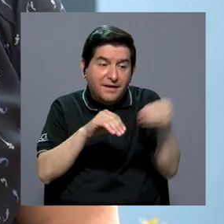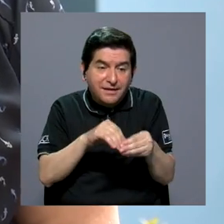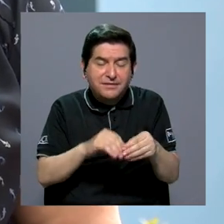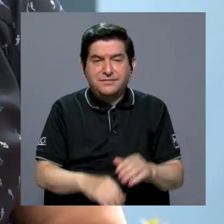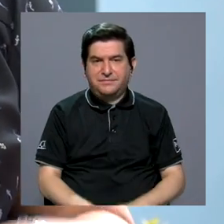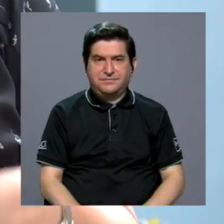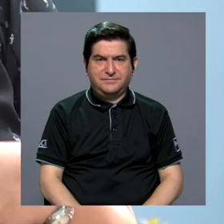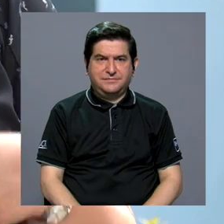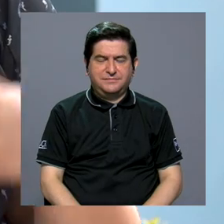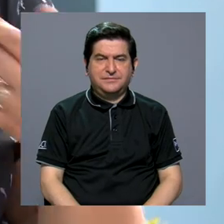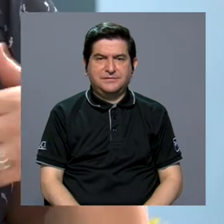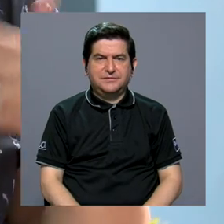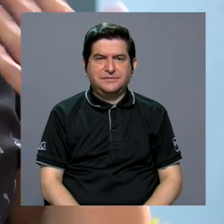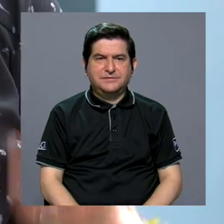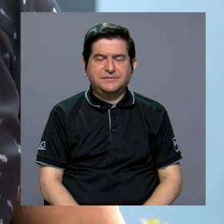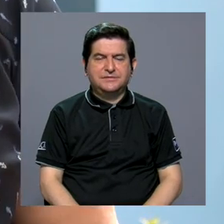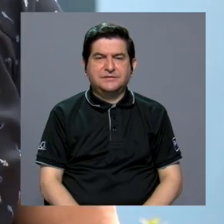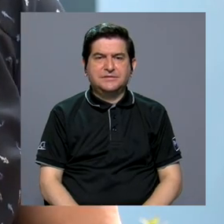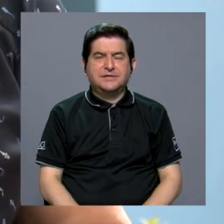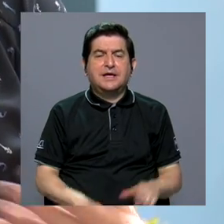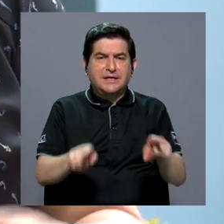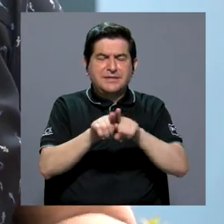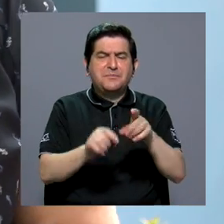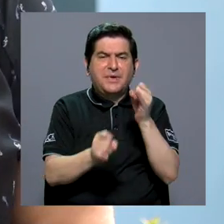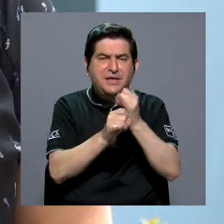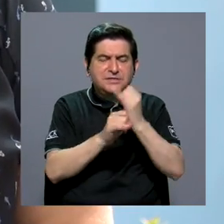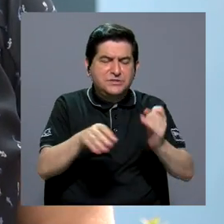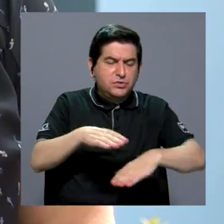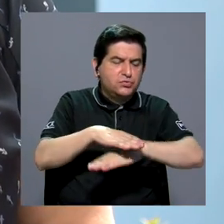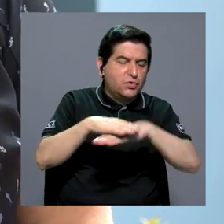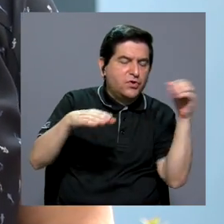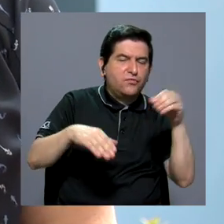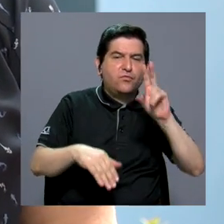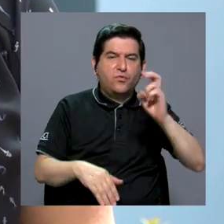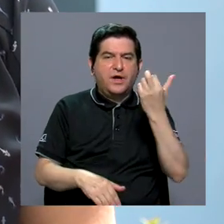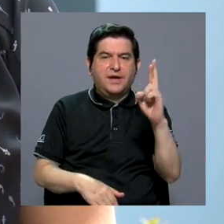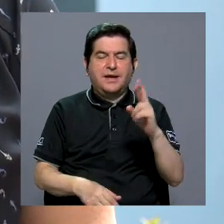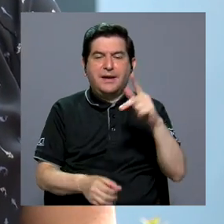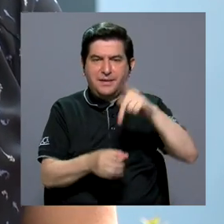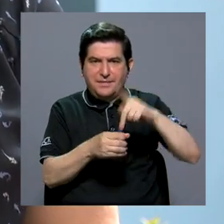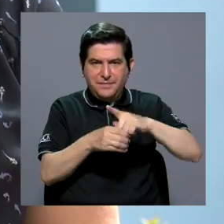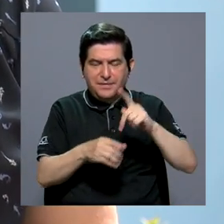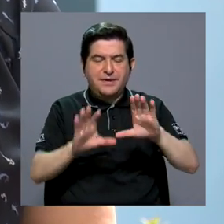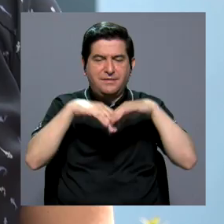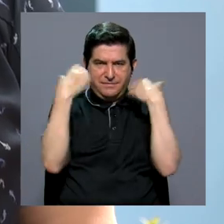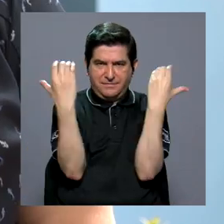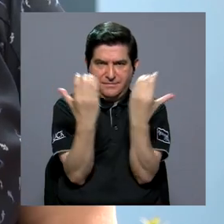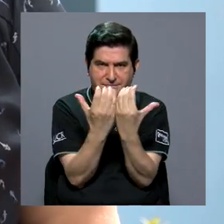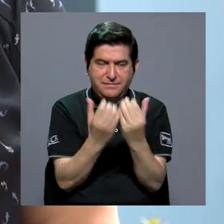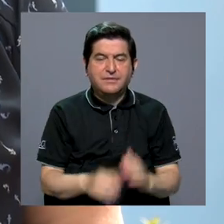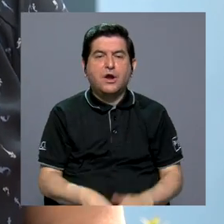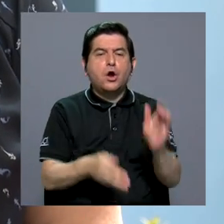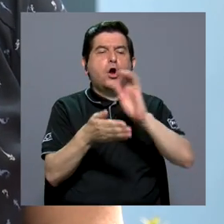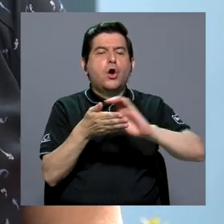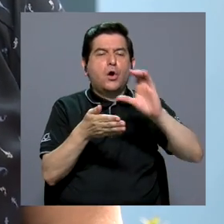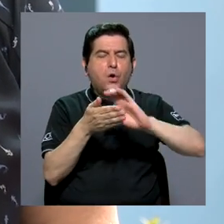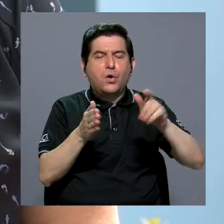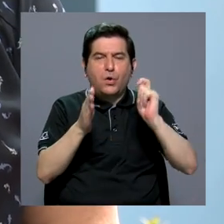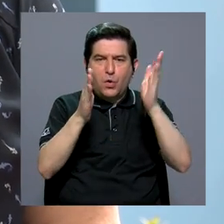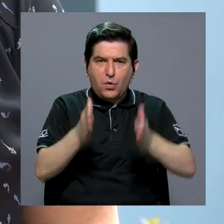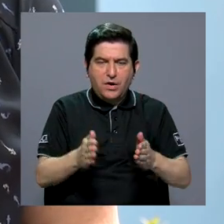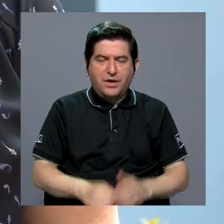también hay instancias externas a la Universidad de Costa Rica que participan en esta comisión, como el Colegio de